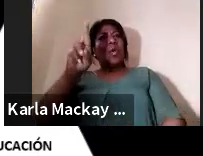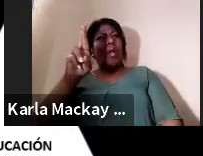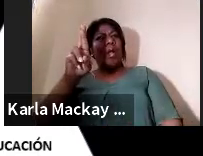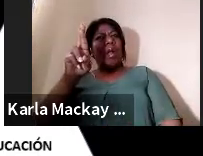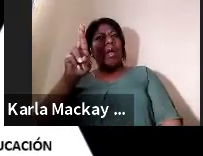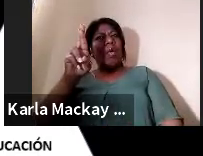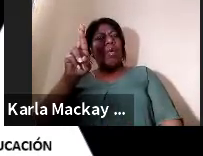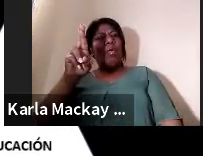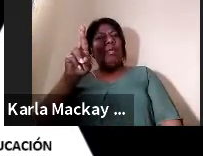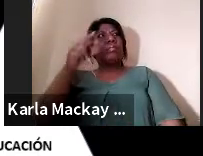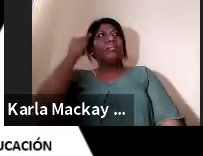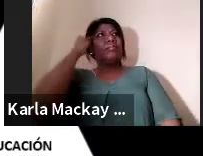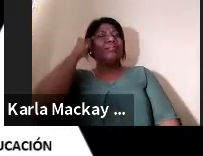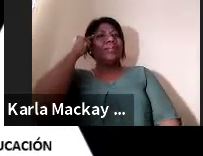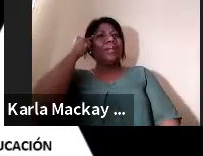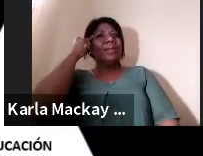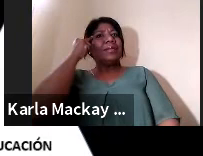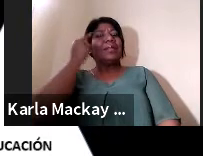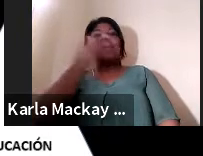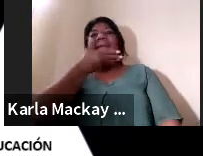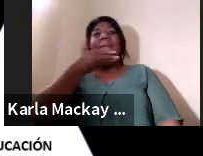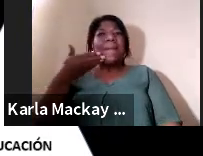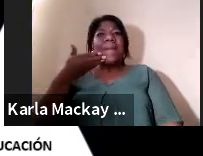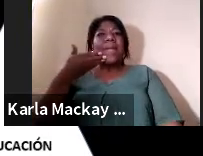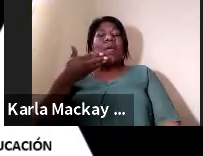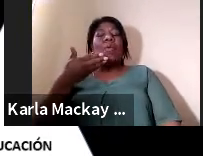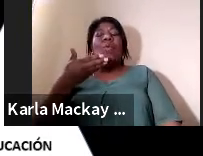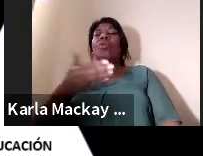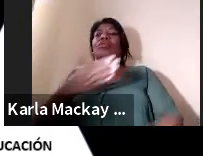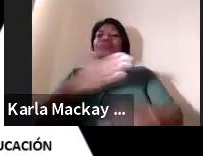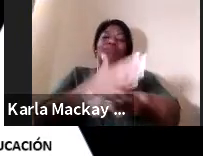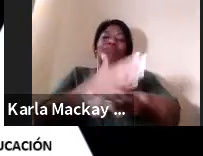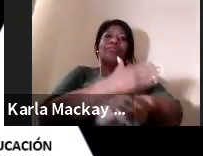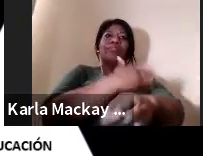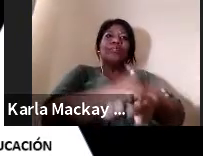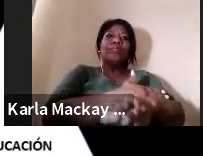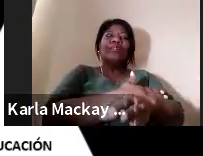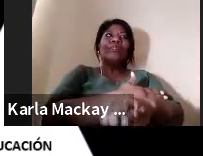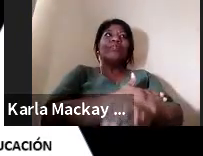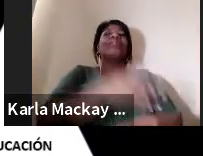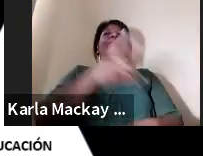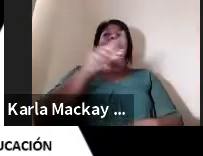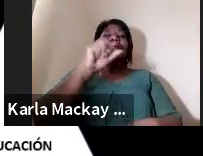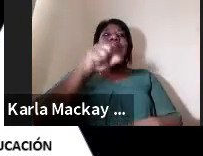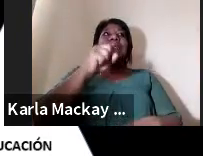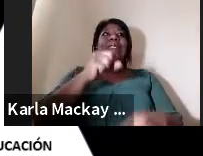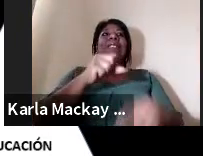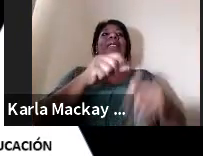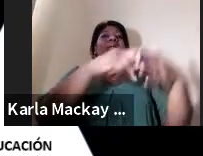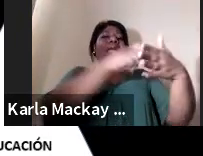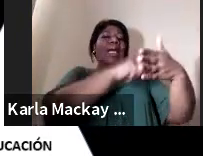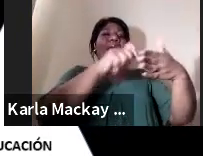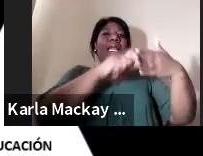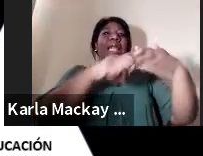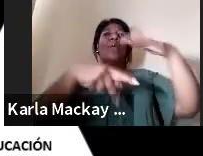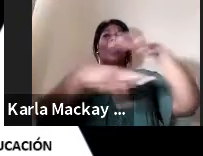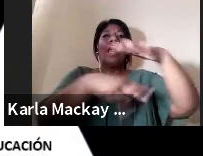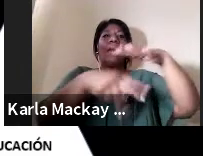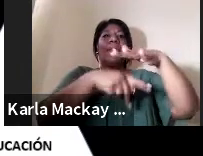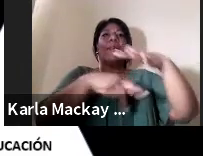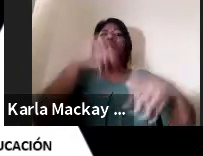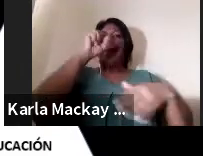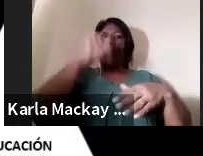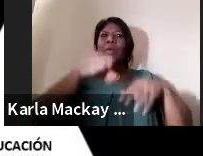pero también tomando en cuenta aquellas personas que no forman parte del sistema, a las personas de la